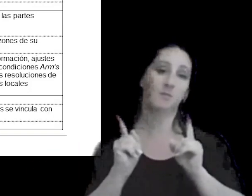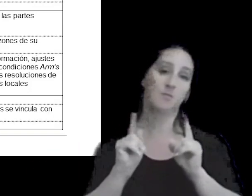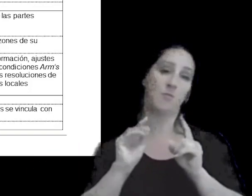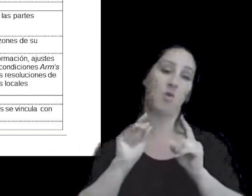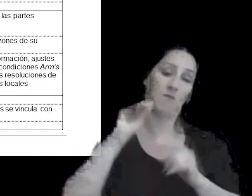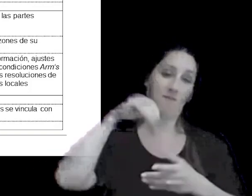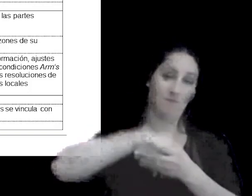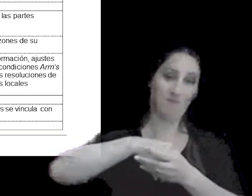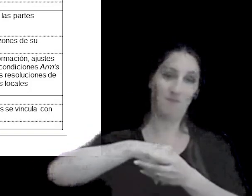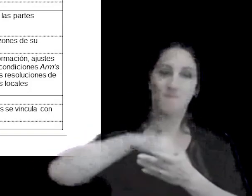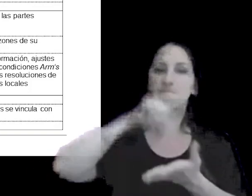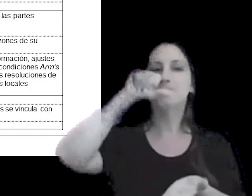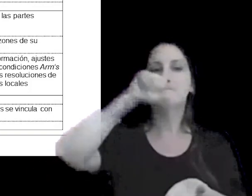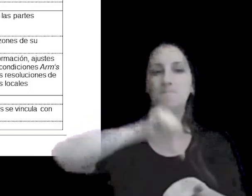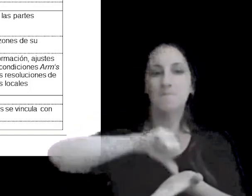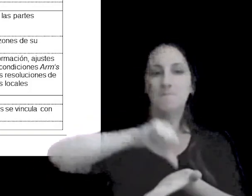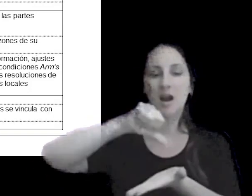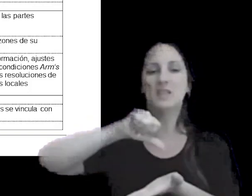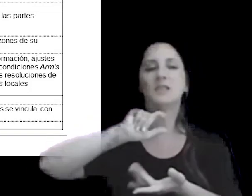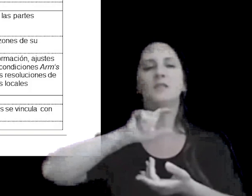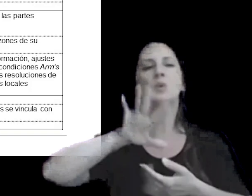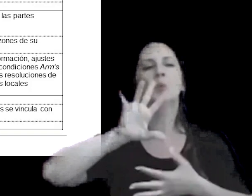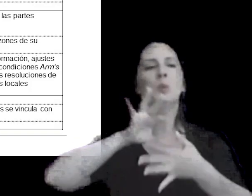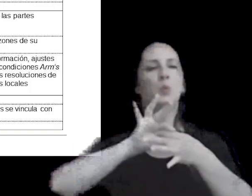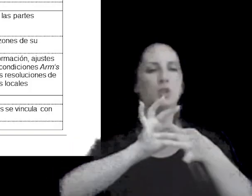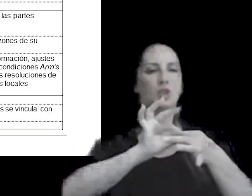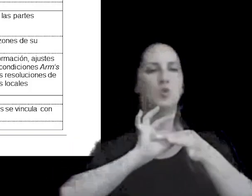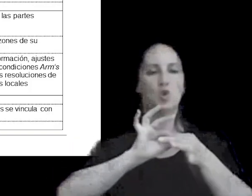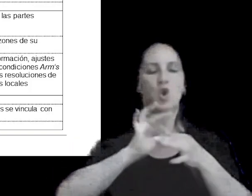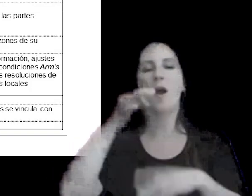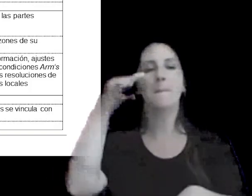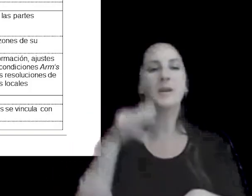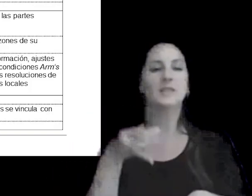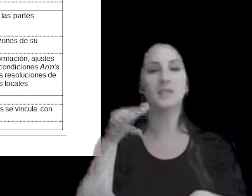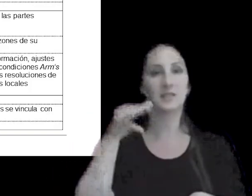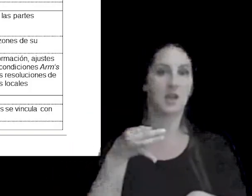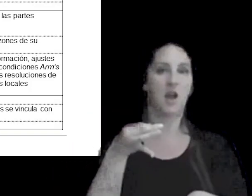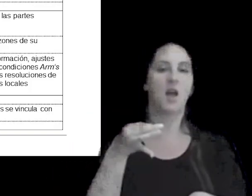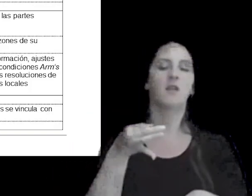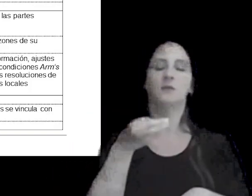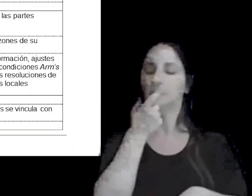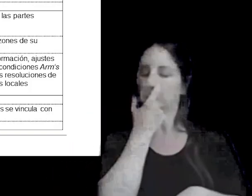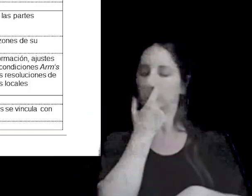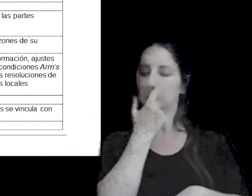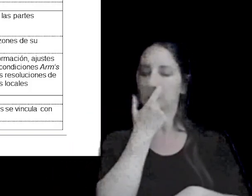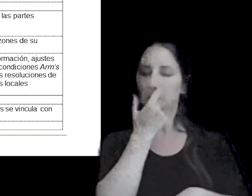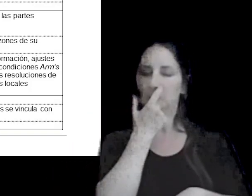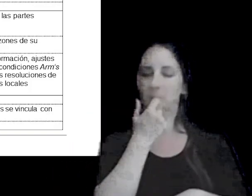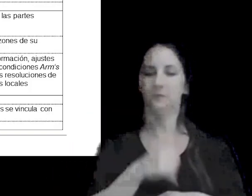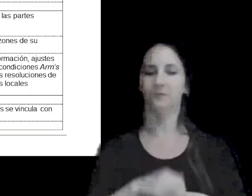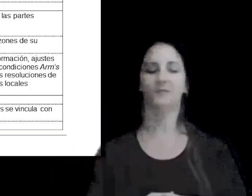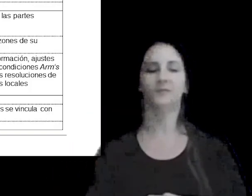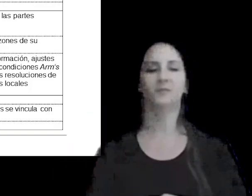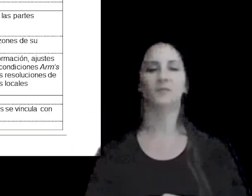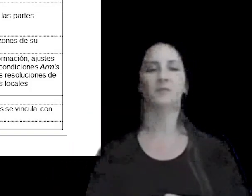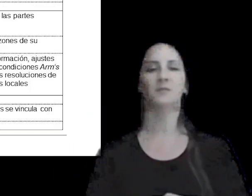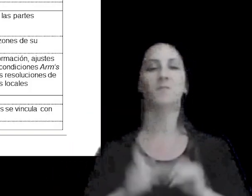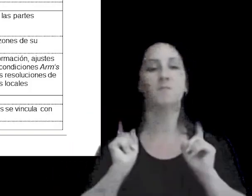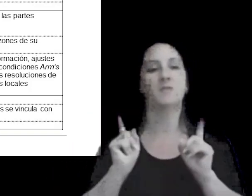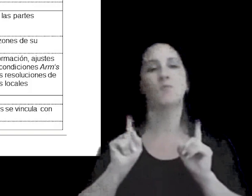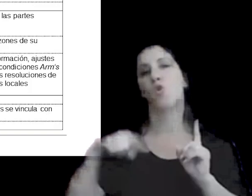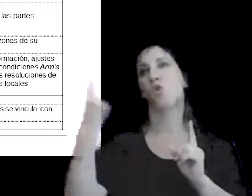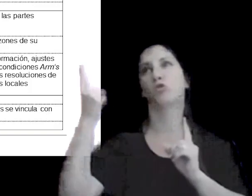relaciones particulares con partes relacionadas que operan en el